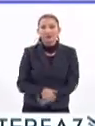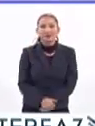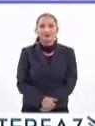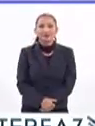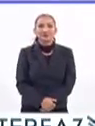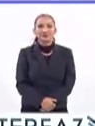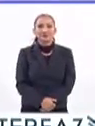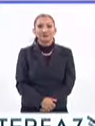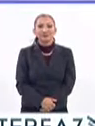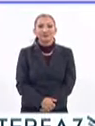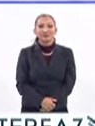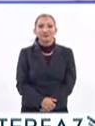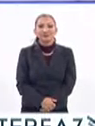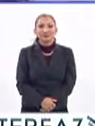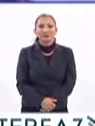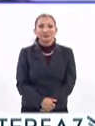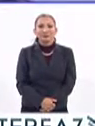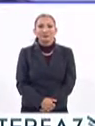se trata.